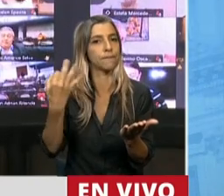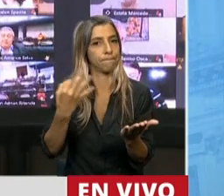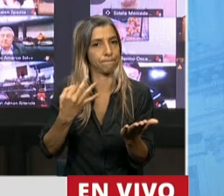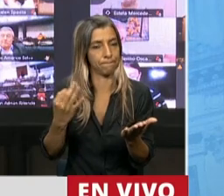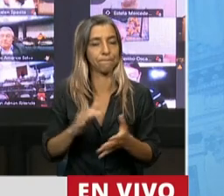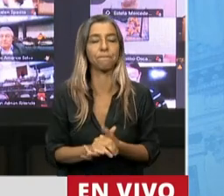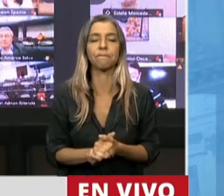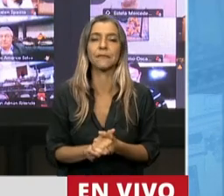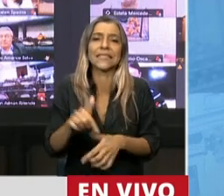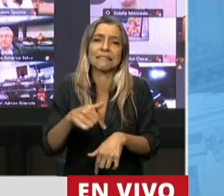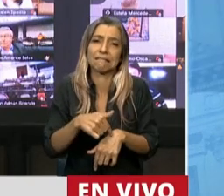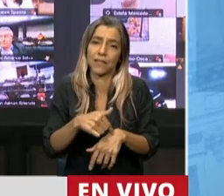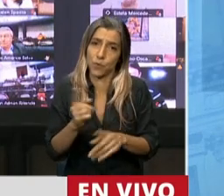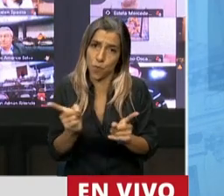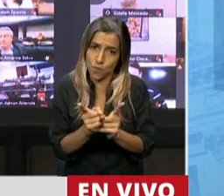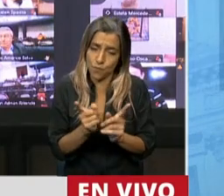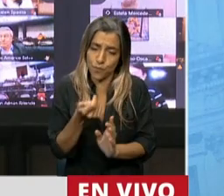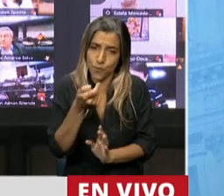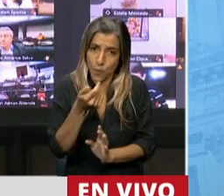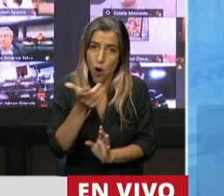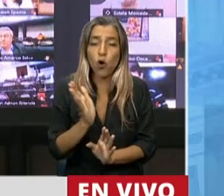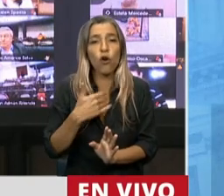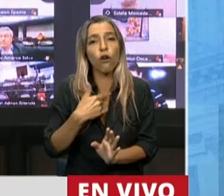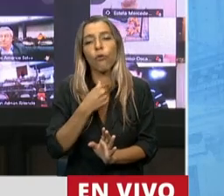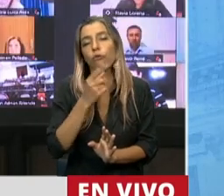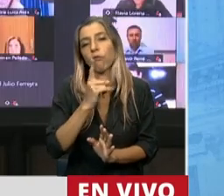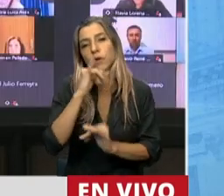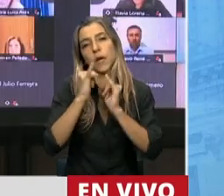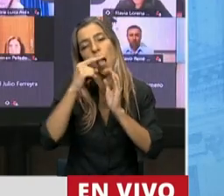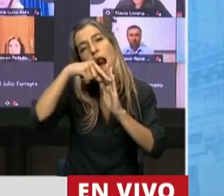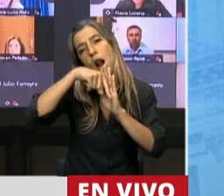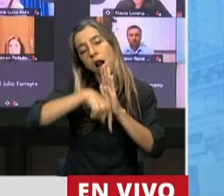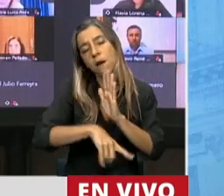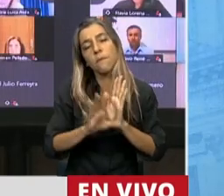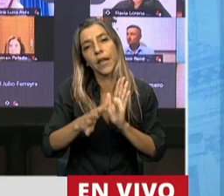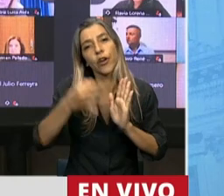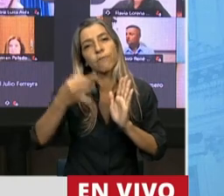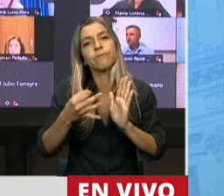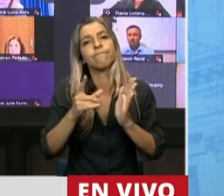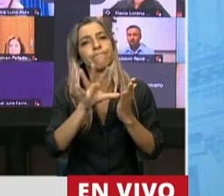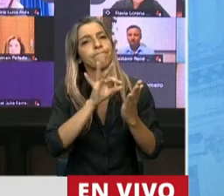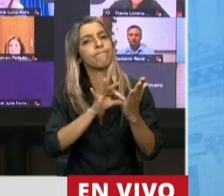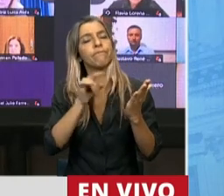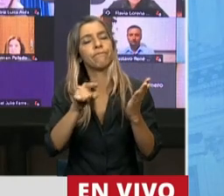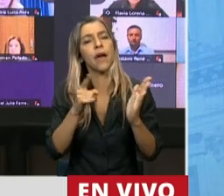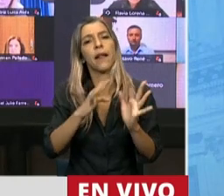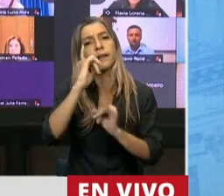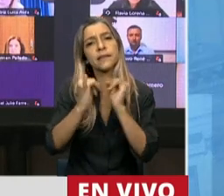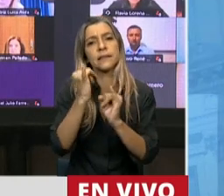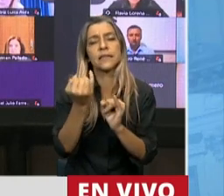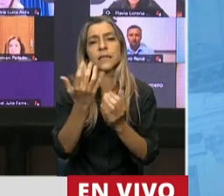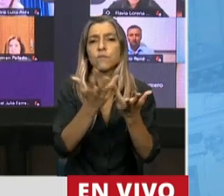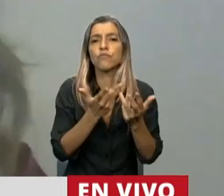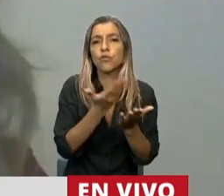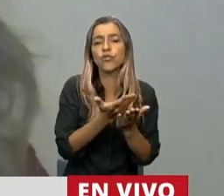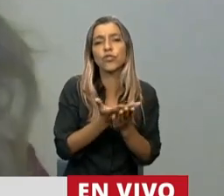tiempo, así que no me voy a detallar en cada una de esas virtudes, pero sí quiero resaltar que es un proyecto de ley que plantea